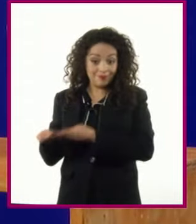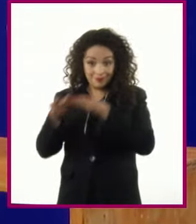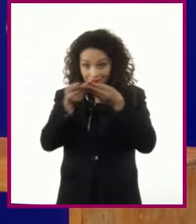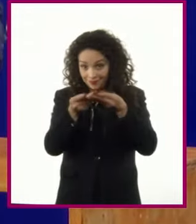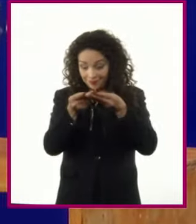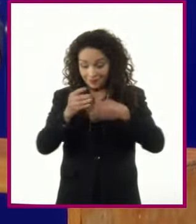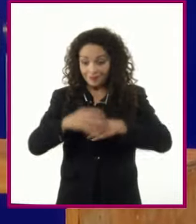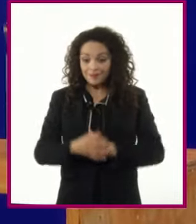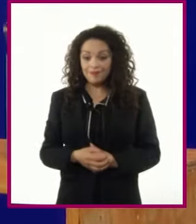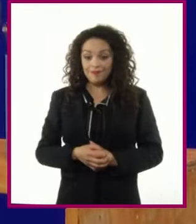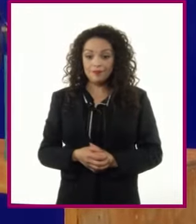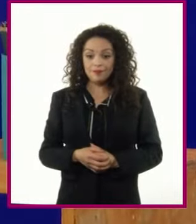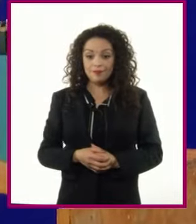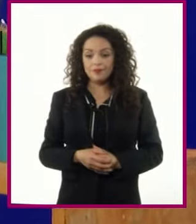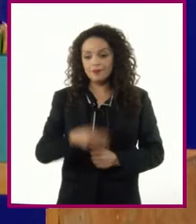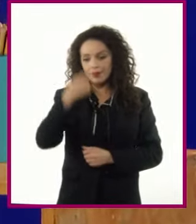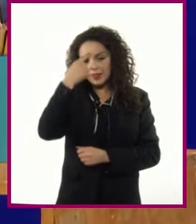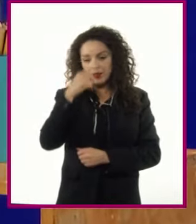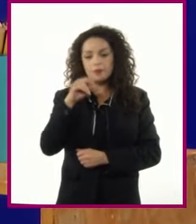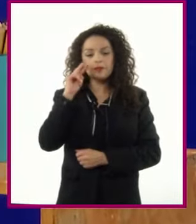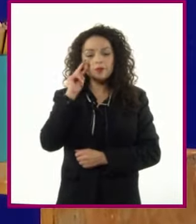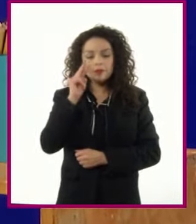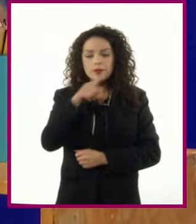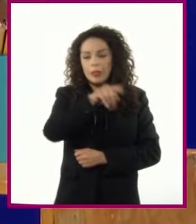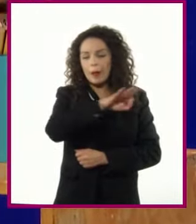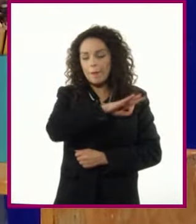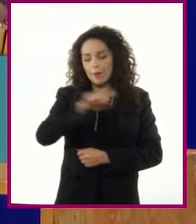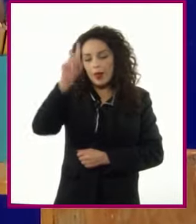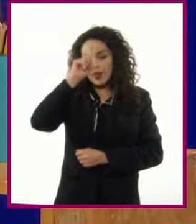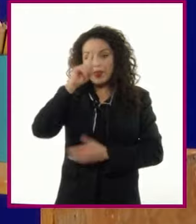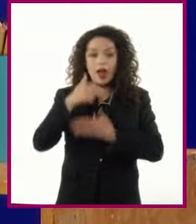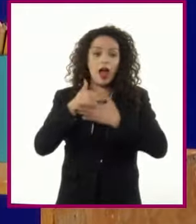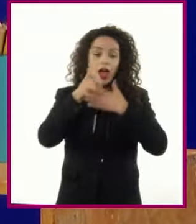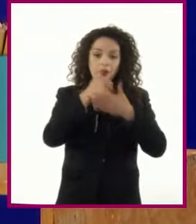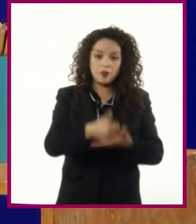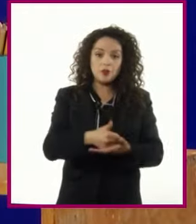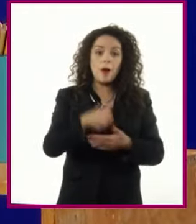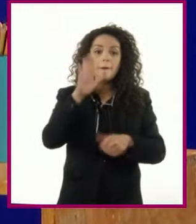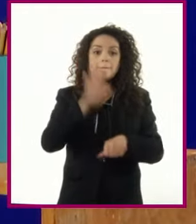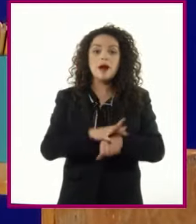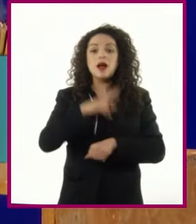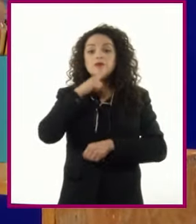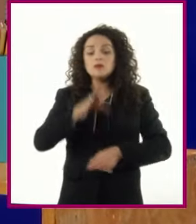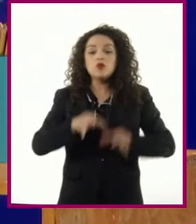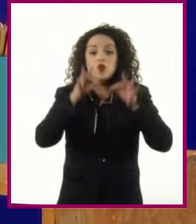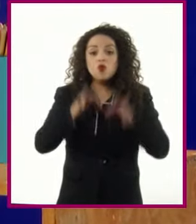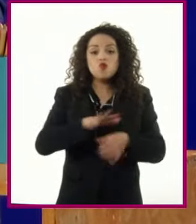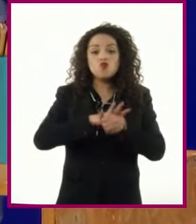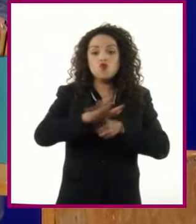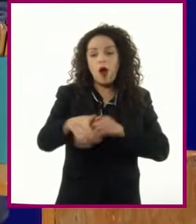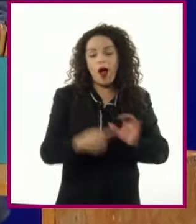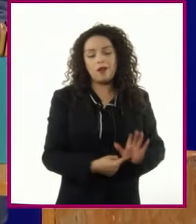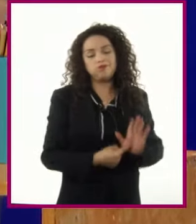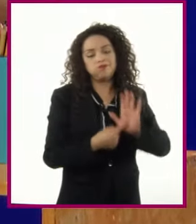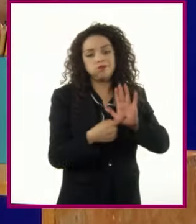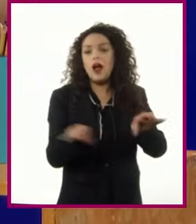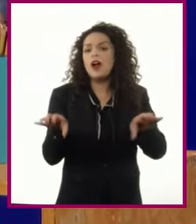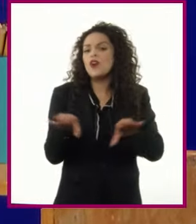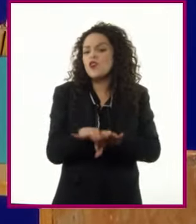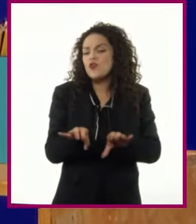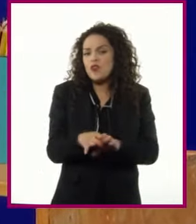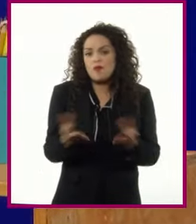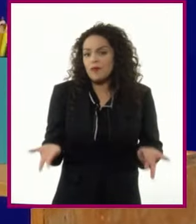Aquí están Para ver si puede orientarla sobre cuál es el más apropiado para presentarlo y cómo podría hacerlo